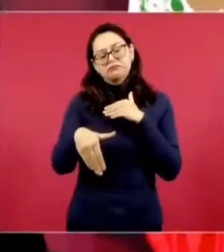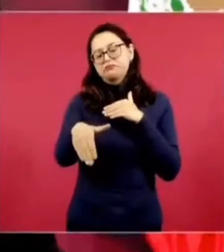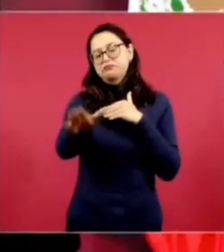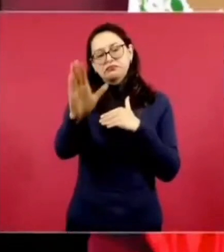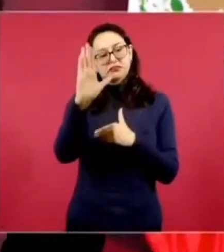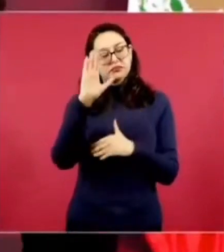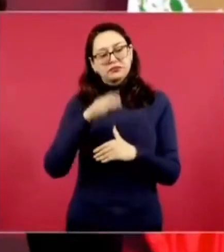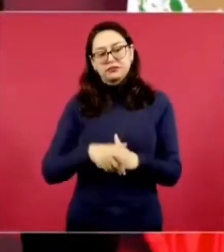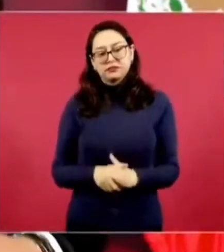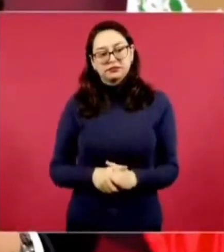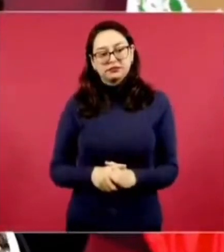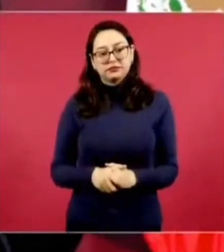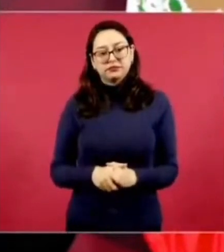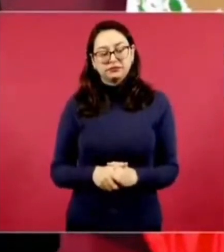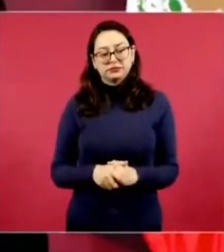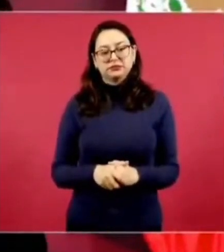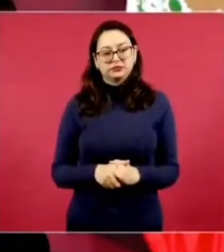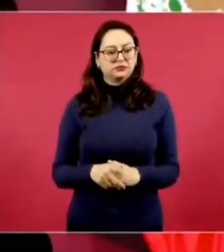cambiar